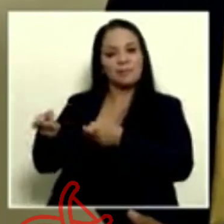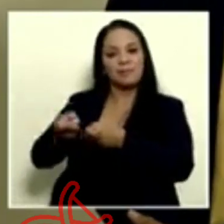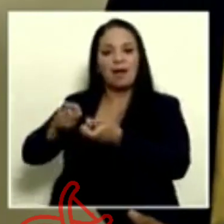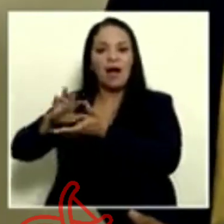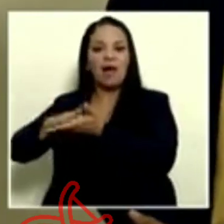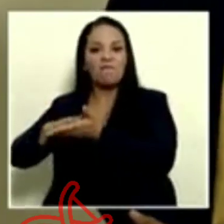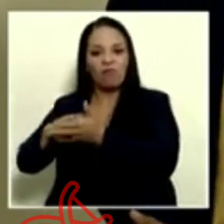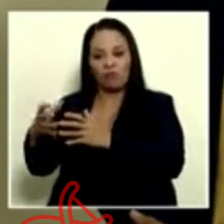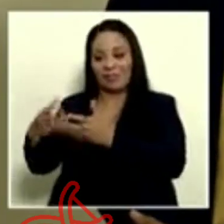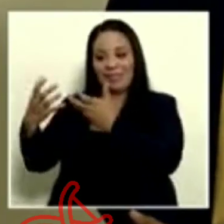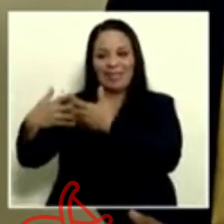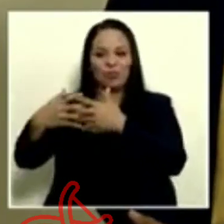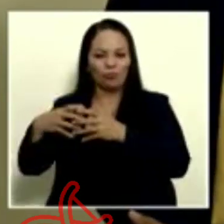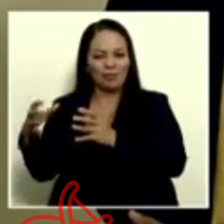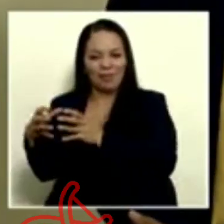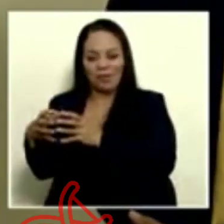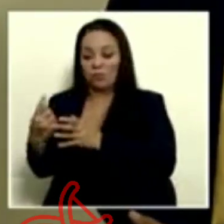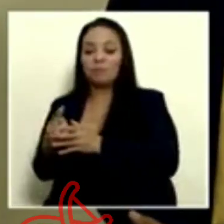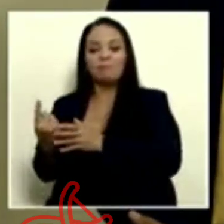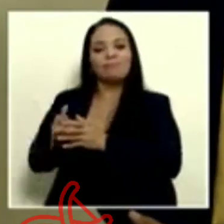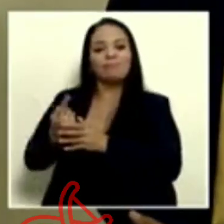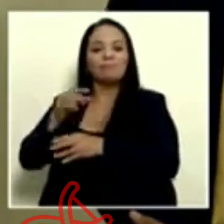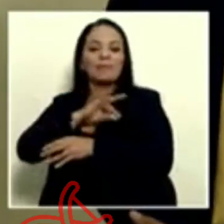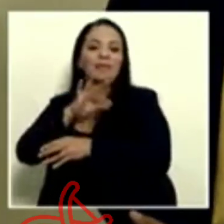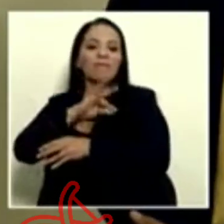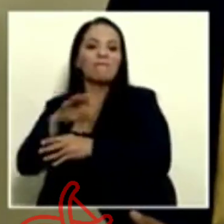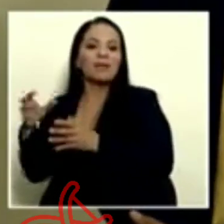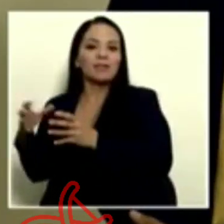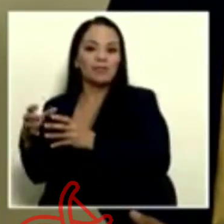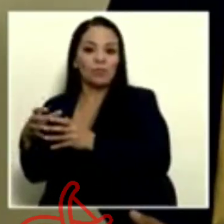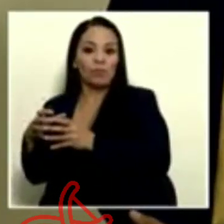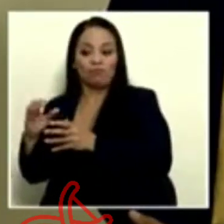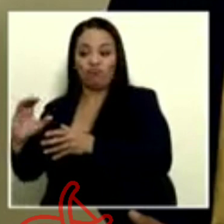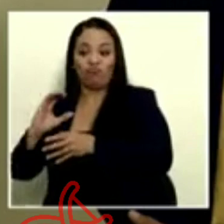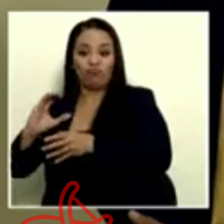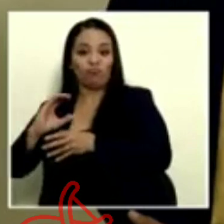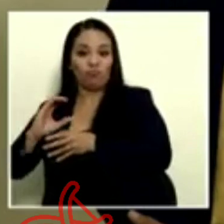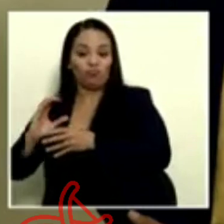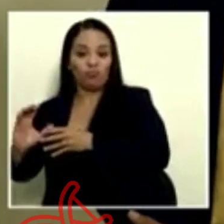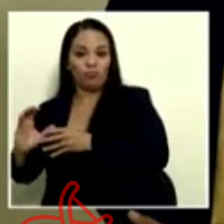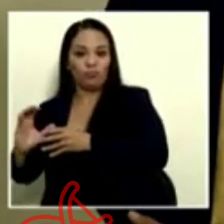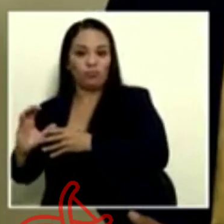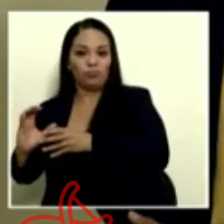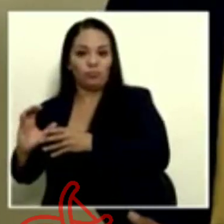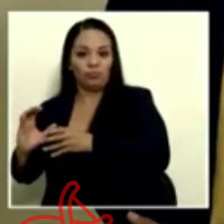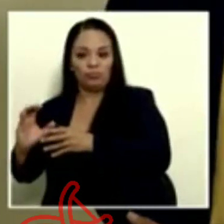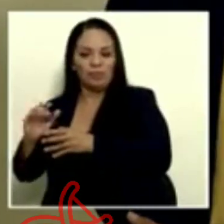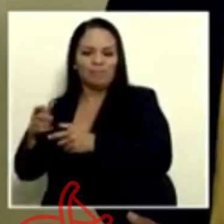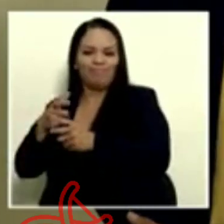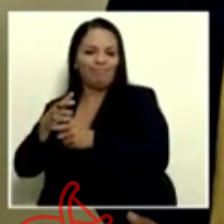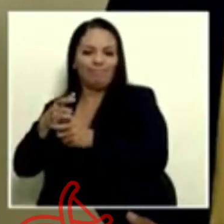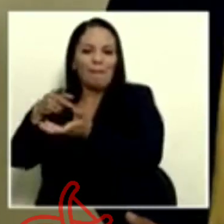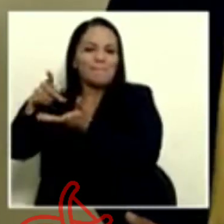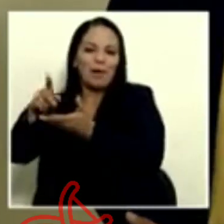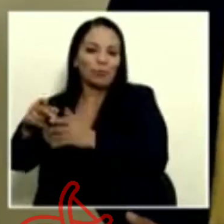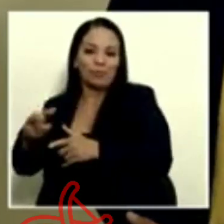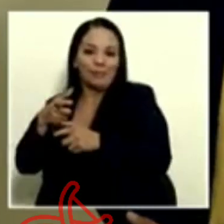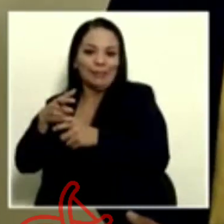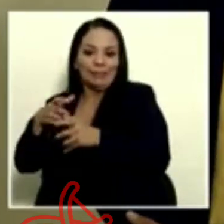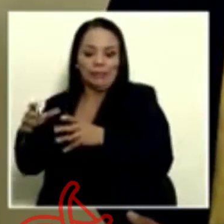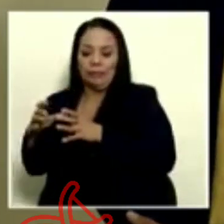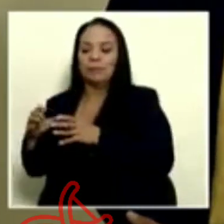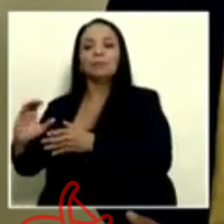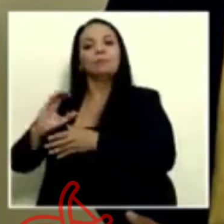esa industria para obtener rentas excesivas, para no usar peores palabras,